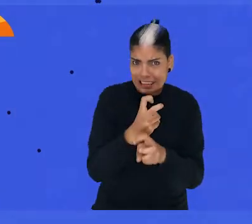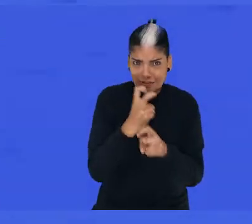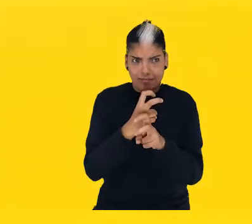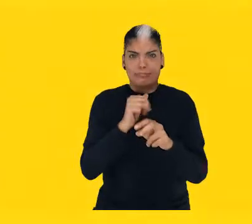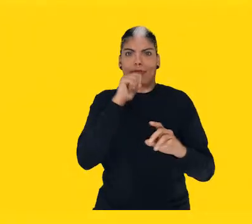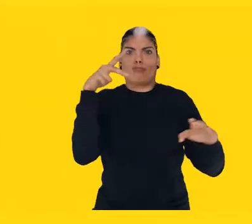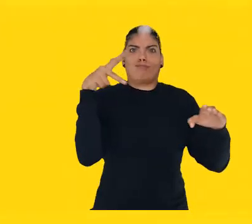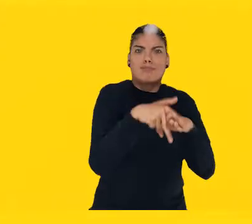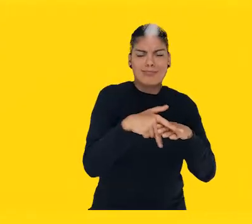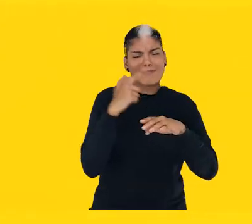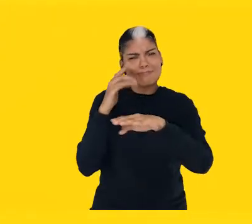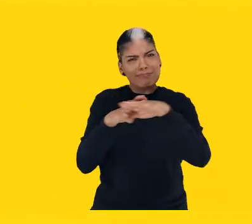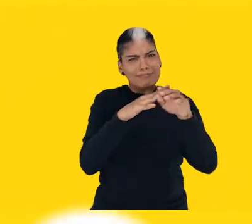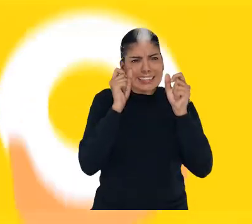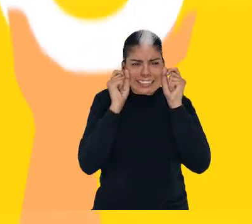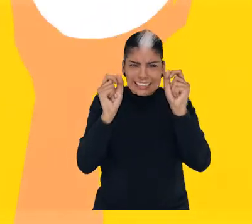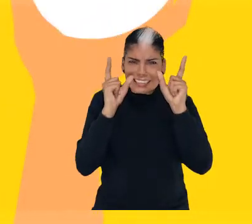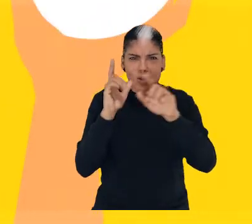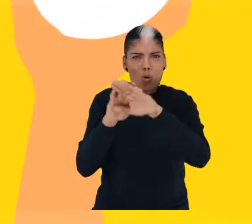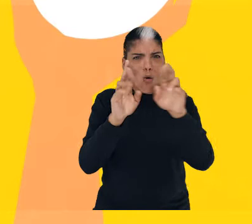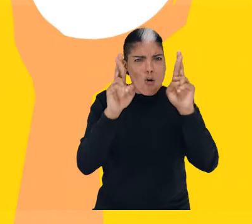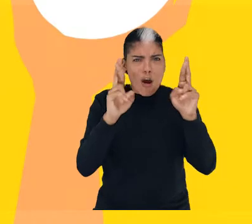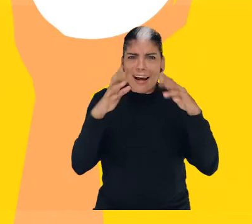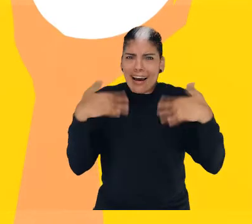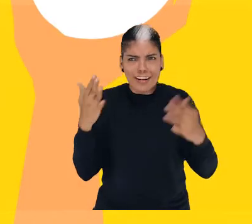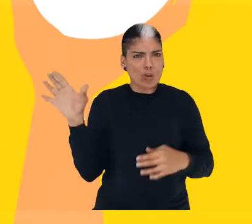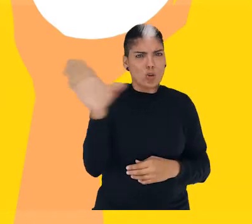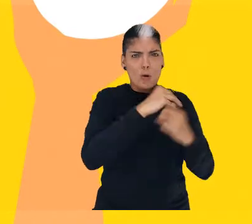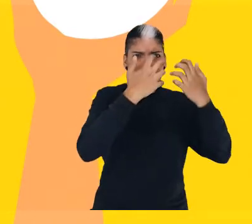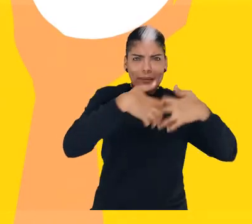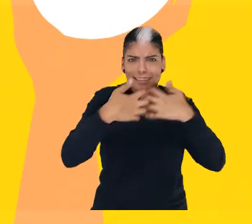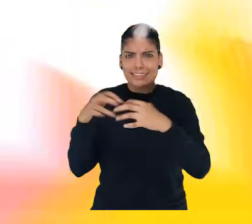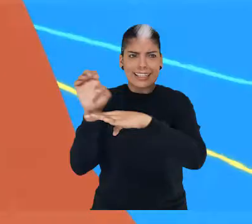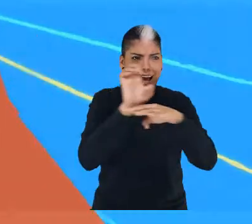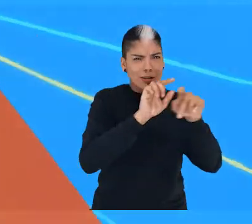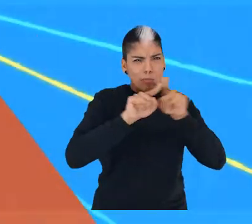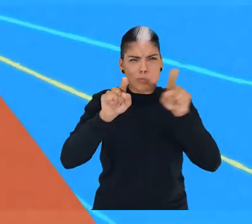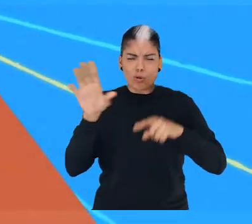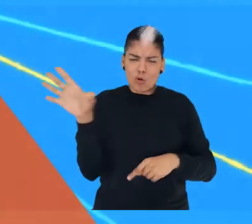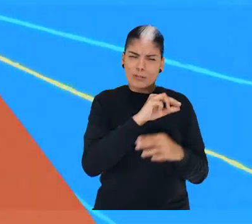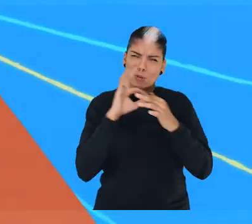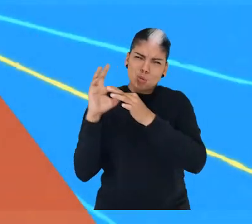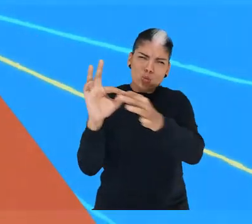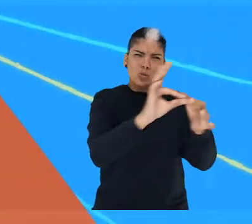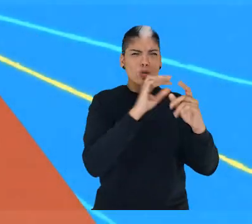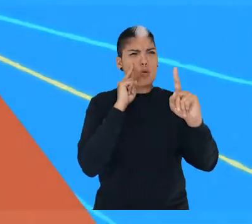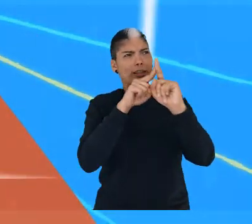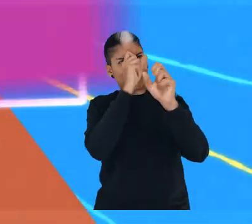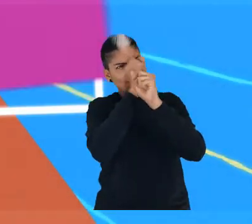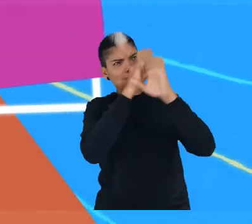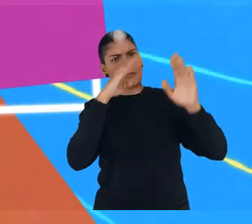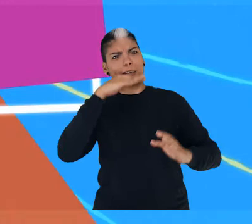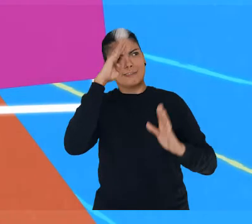afectados. Es momento de que empresas, gremios, personas tomadoras de decisión, nos unamos para trabajar por una Medellín futuro,